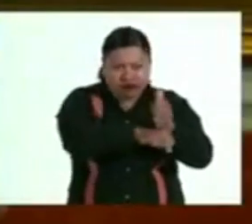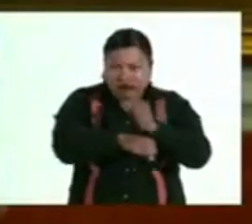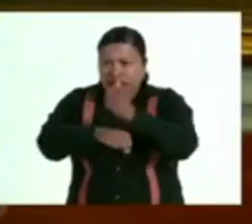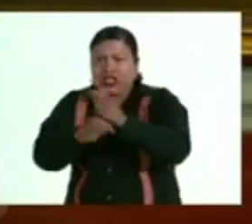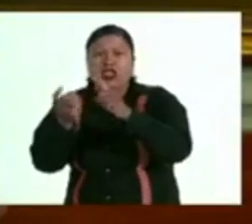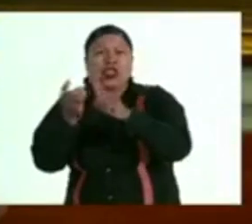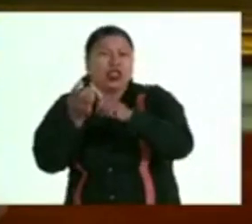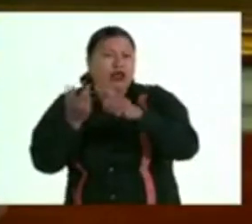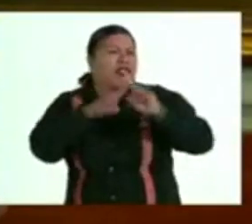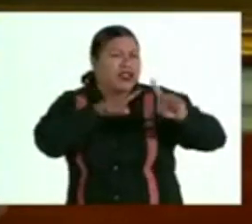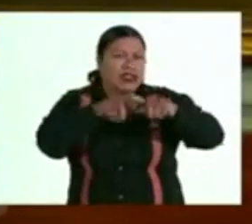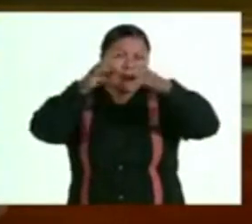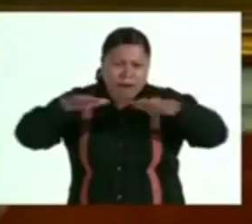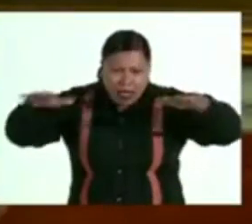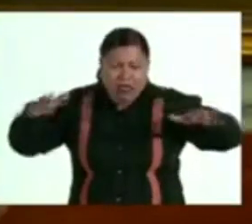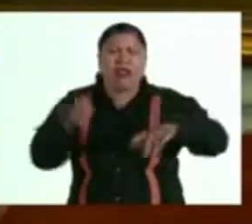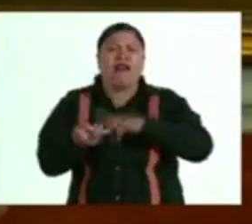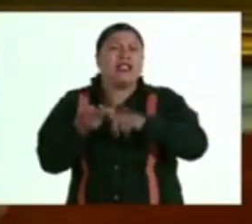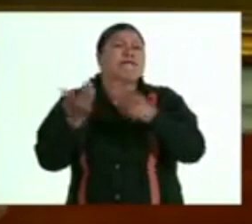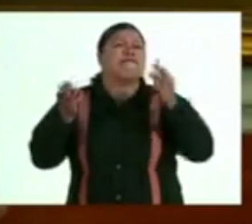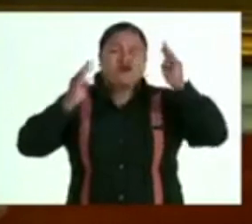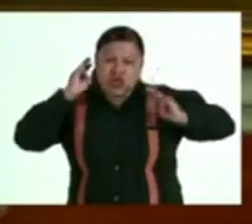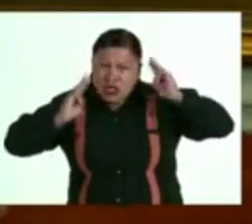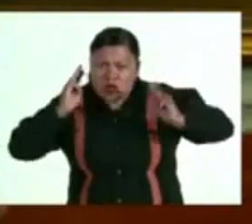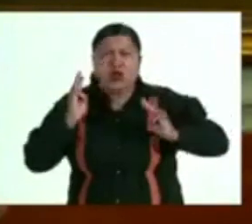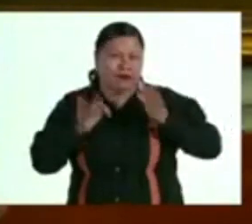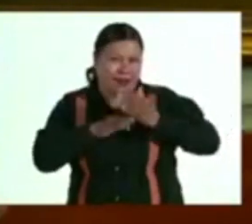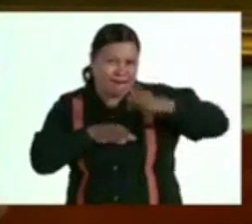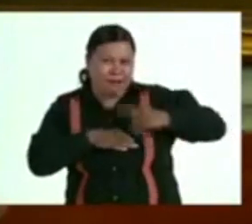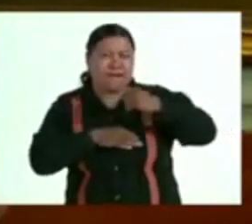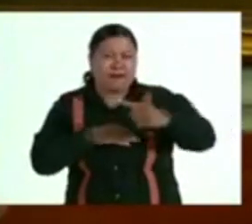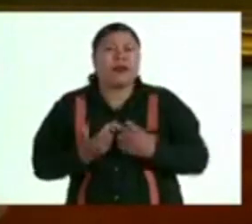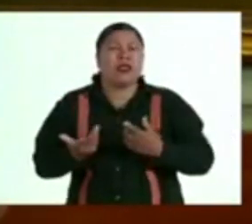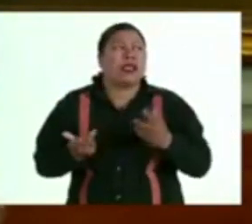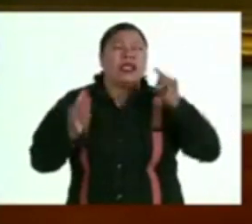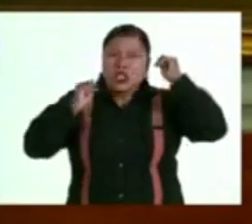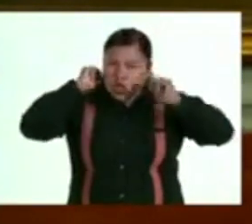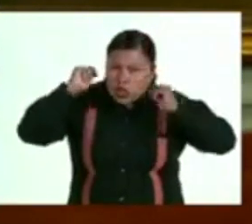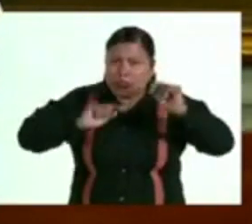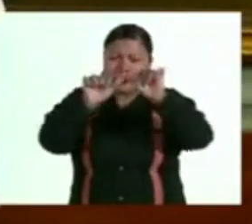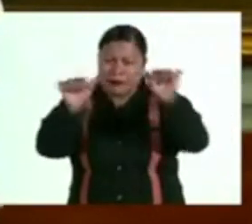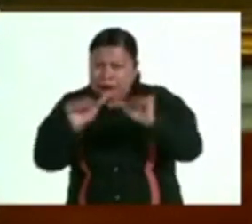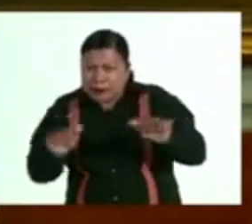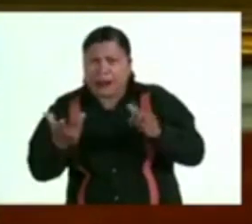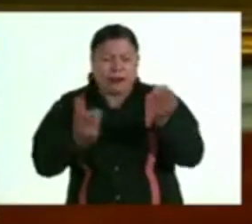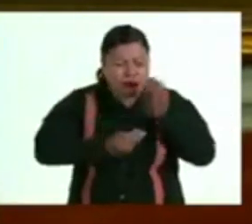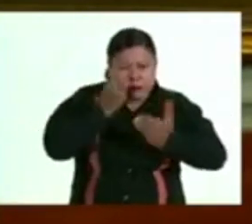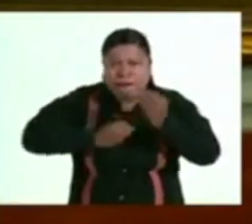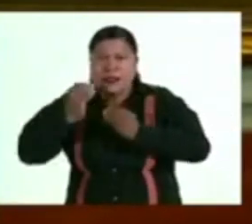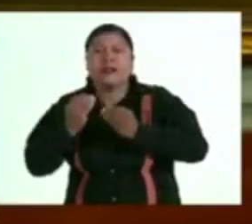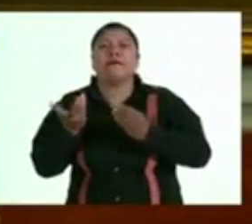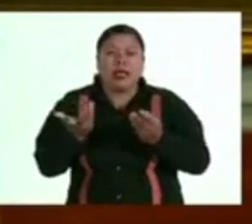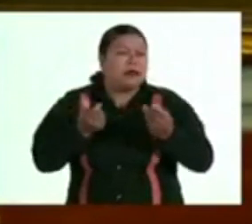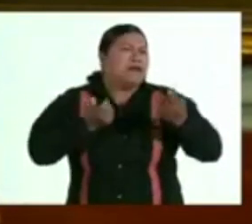centros vacacionales como en playas, zonas arqueológicas, como lo comentaba, centros turísticos, artesanales y gastronómicos,